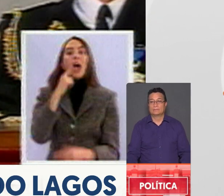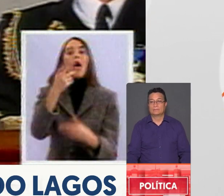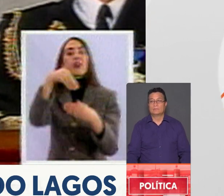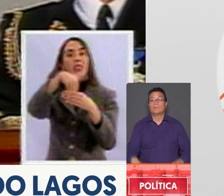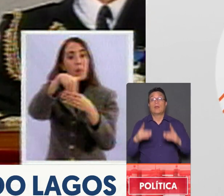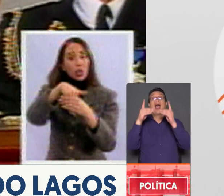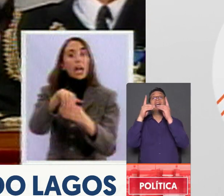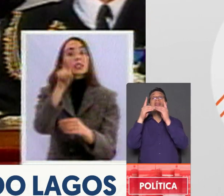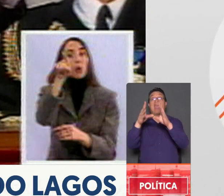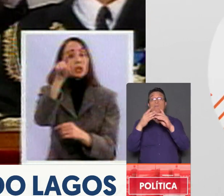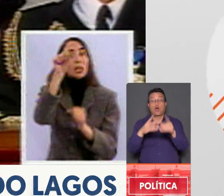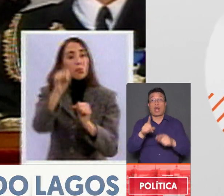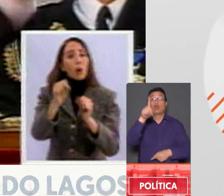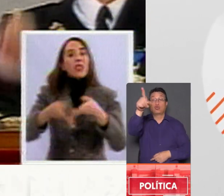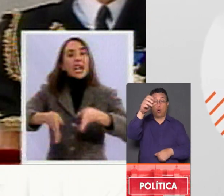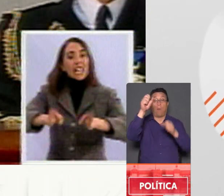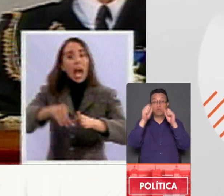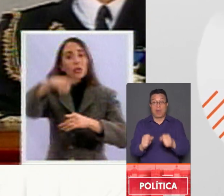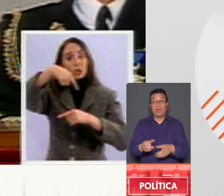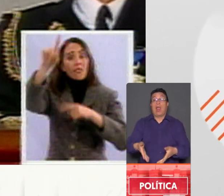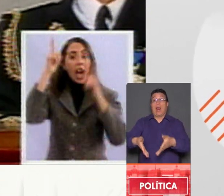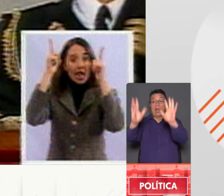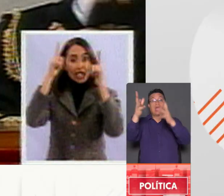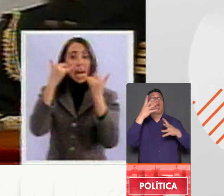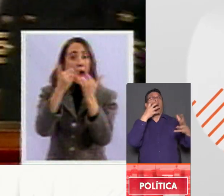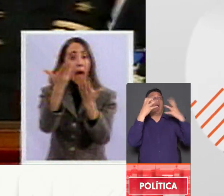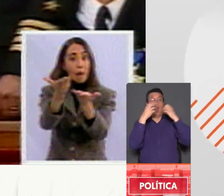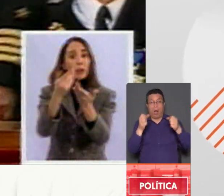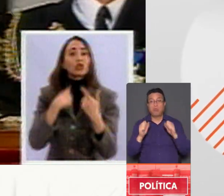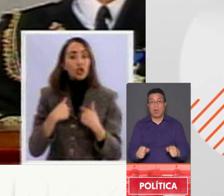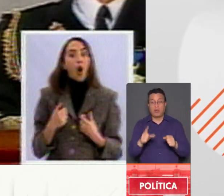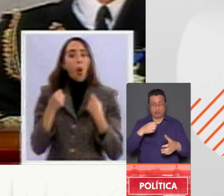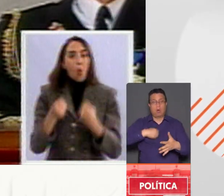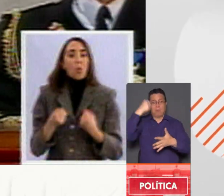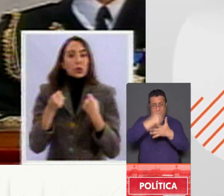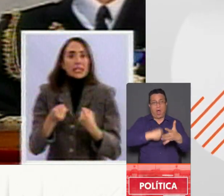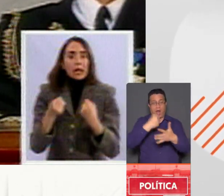Democracia es que usted pueda estar en las calles gritando, mi amigo. ¡Para eso luché!